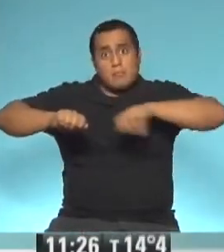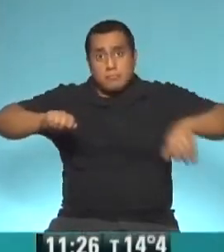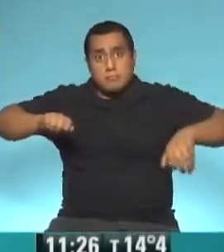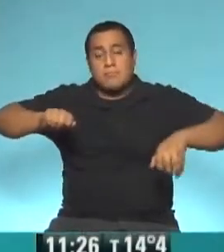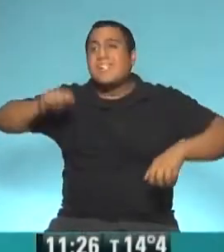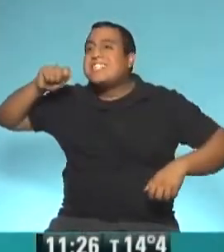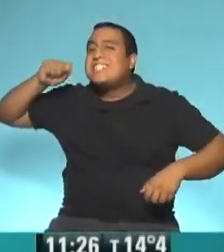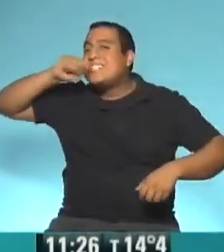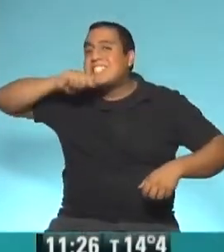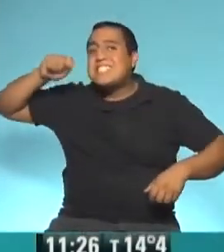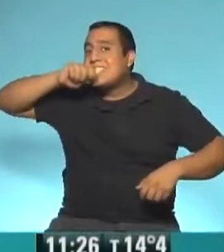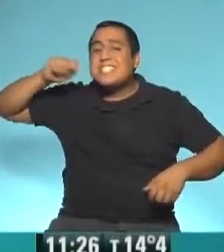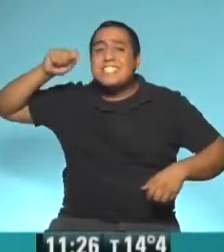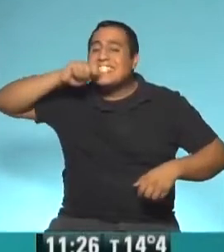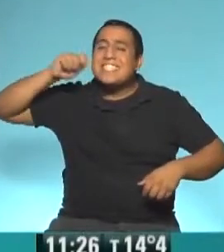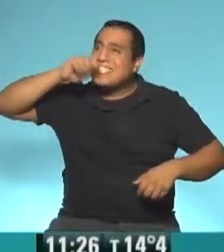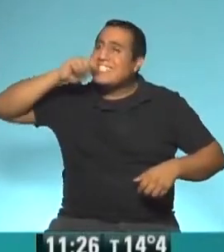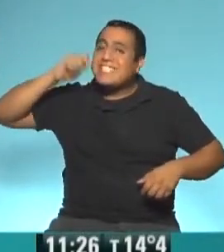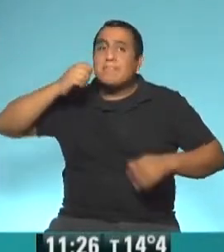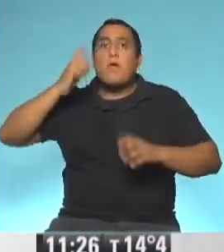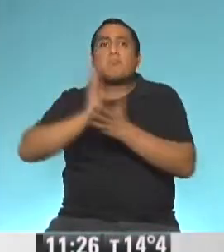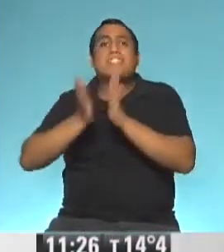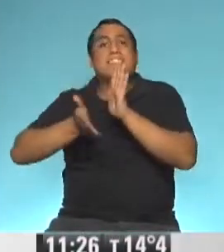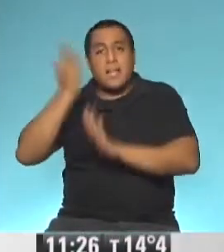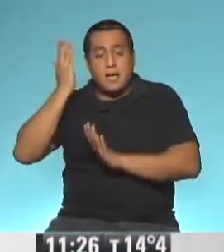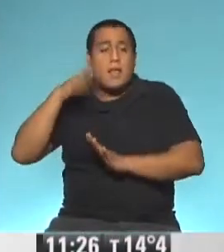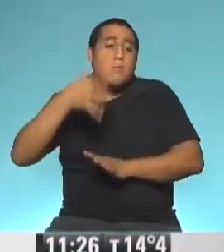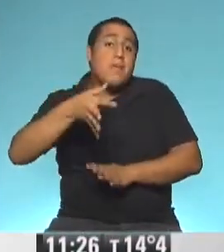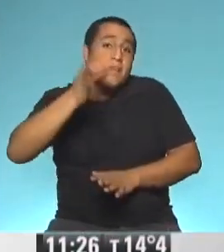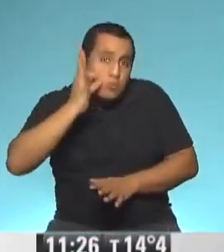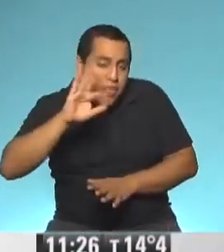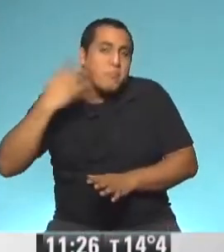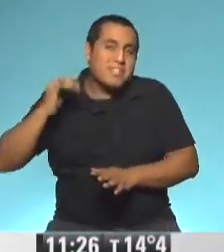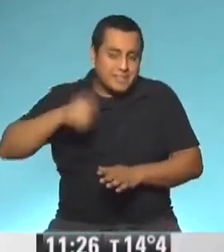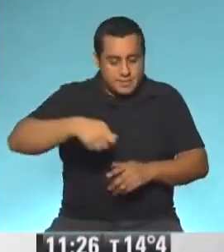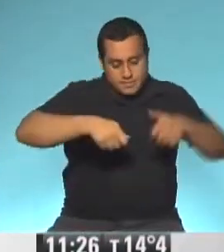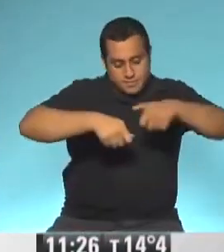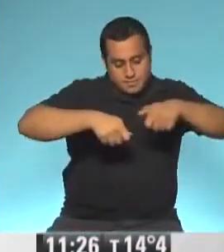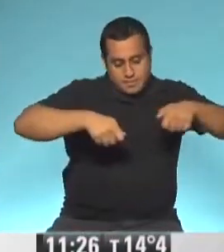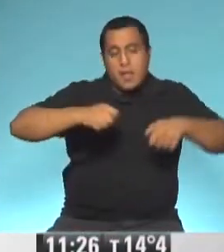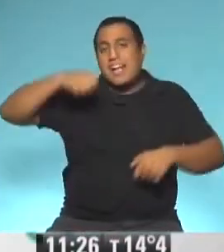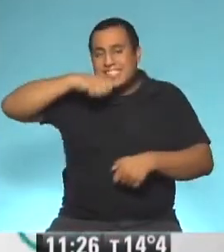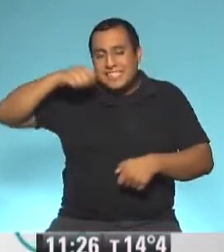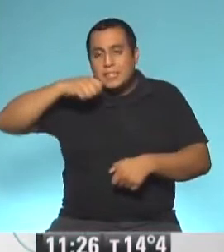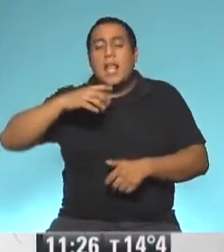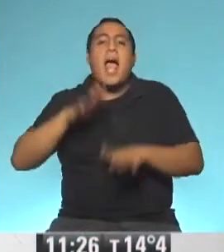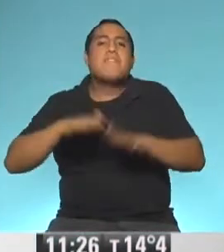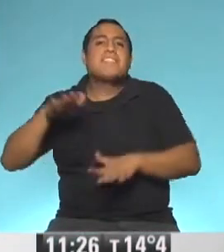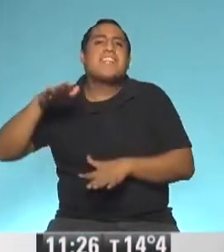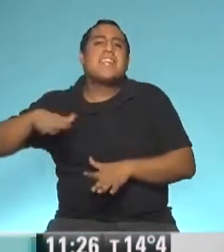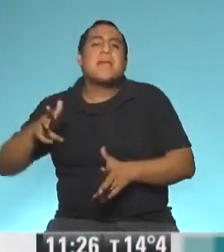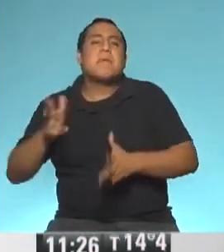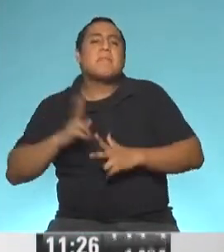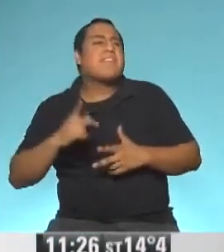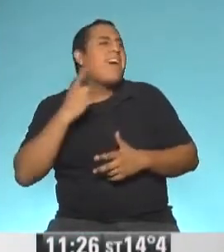toque la superficie del diente. También otro elemento que hay que incorporar, que a veces los nenes nos vienen y nos dicen, ay, me duele esta muela,